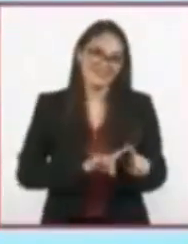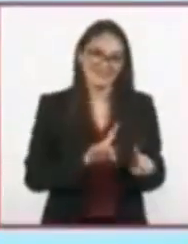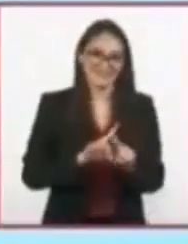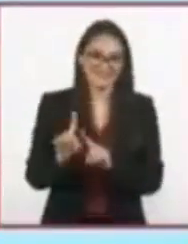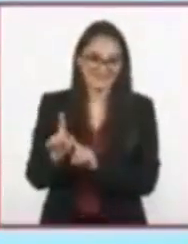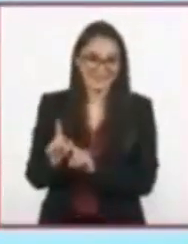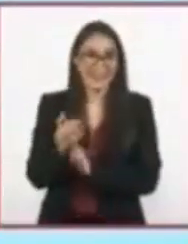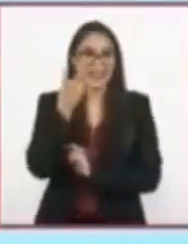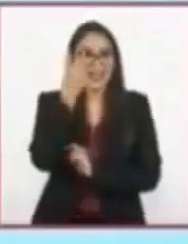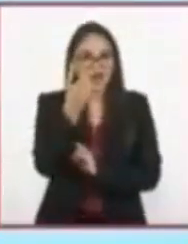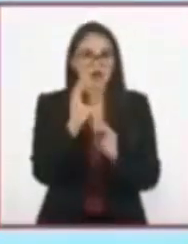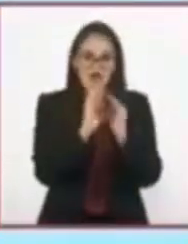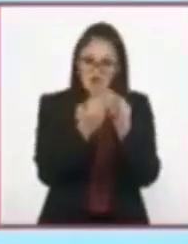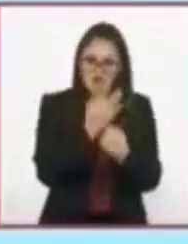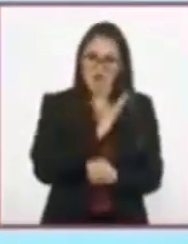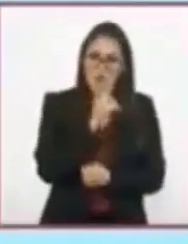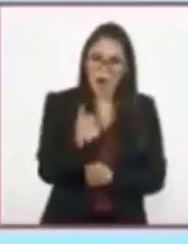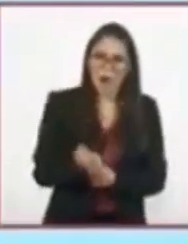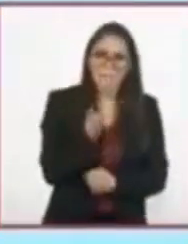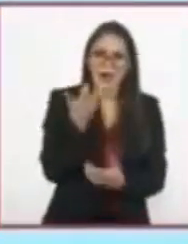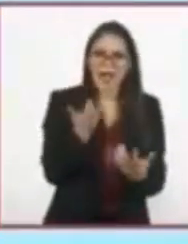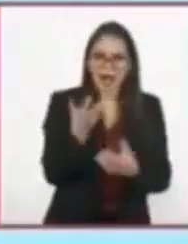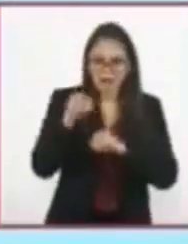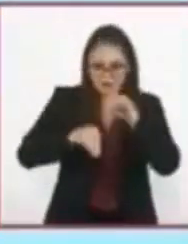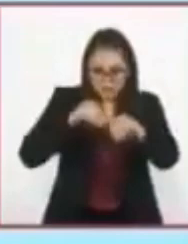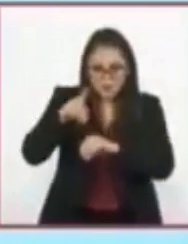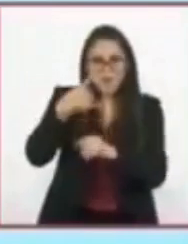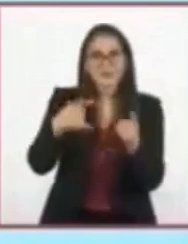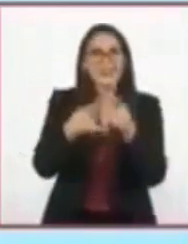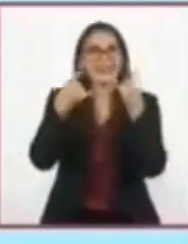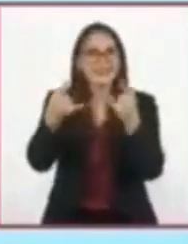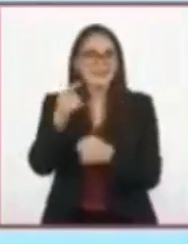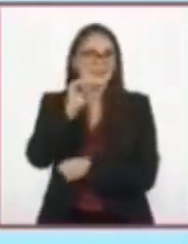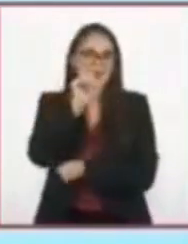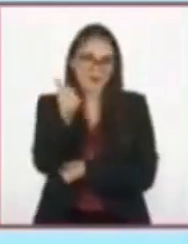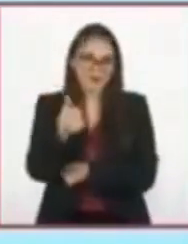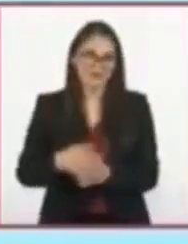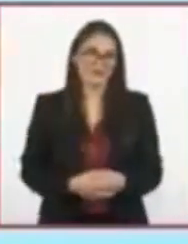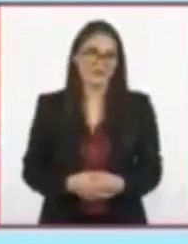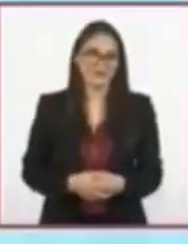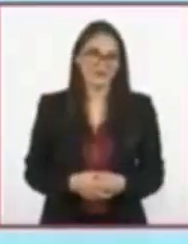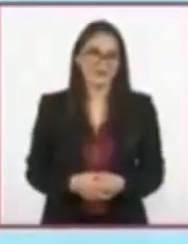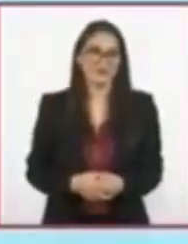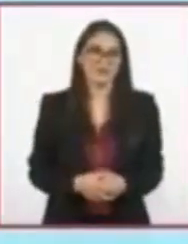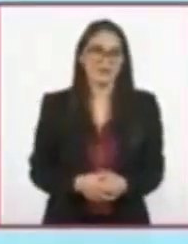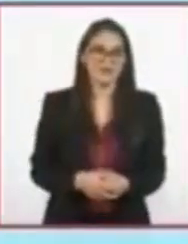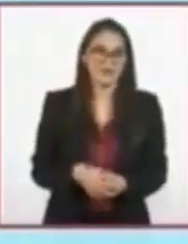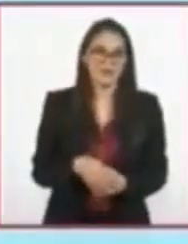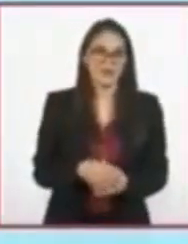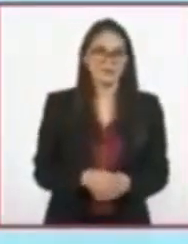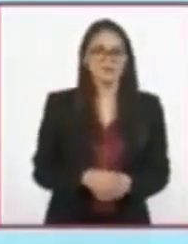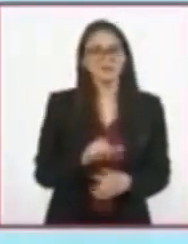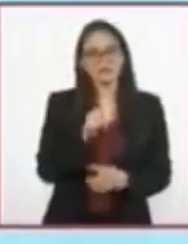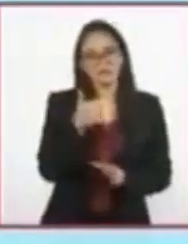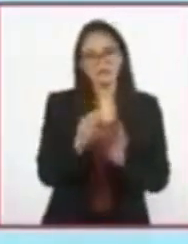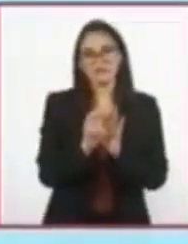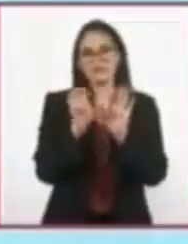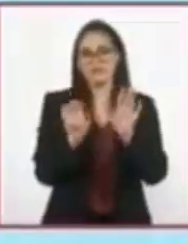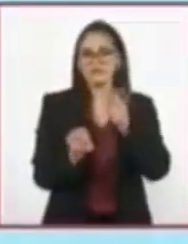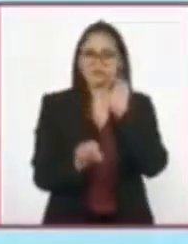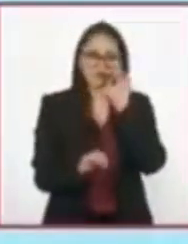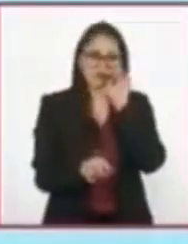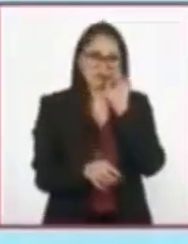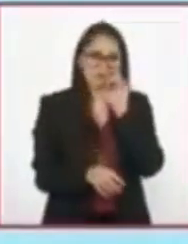para que puedan armar su historia, pero es importante que veamos otros para redactarla. Por ejemplo, ¿por qué